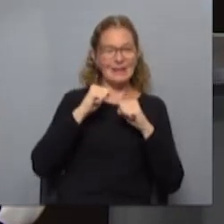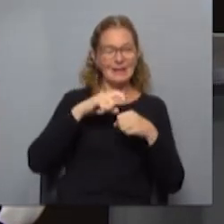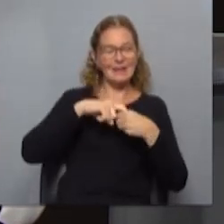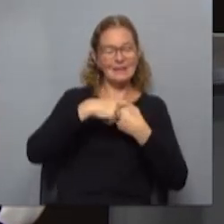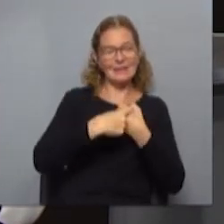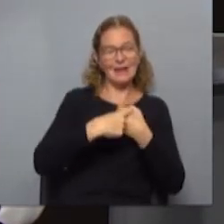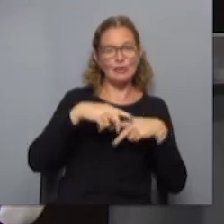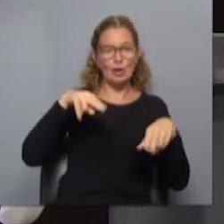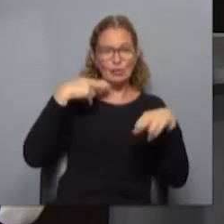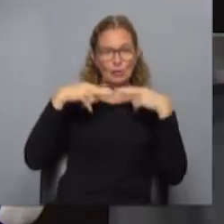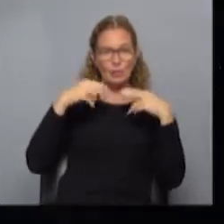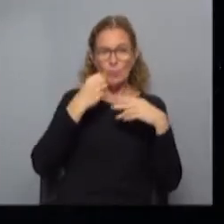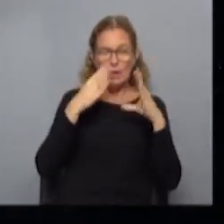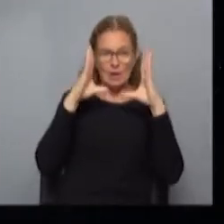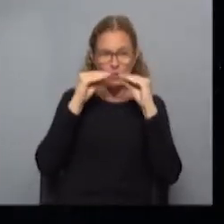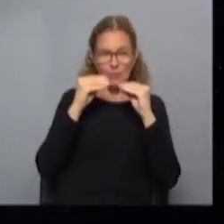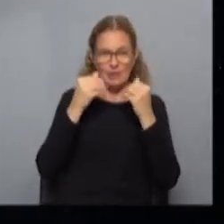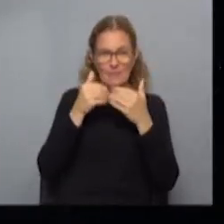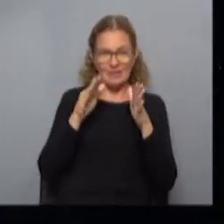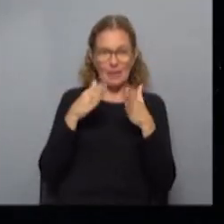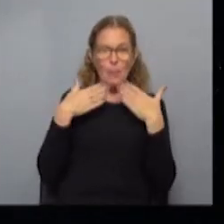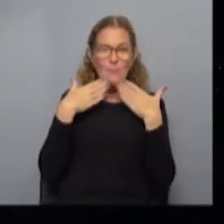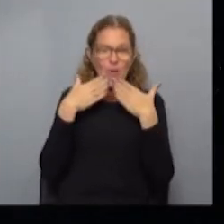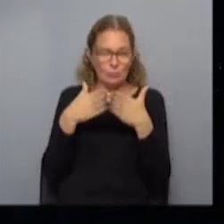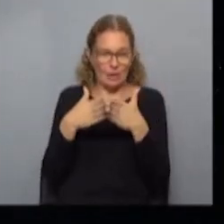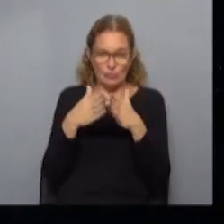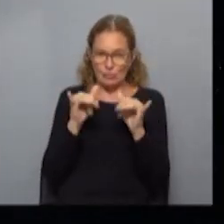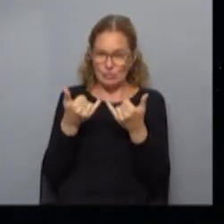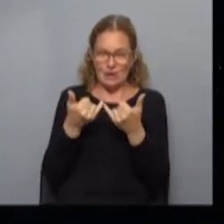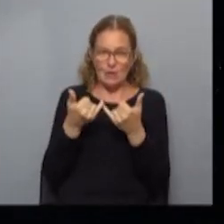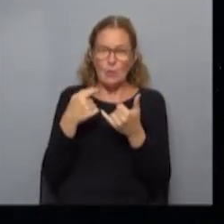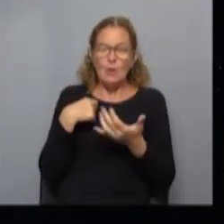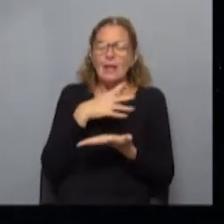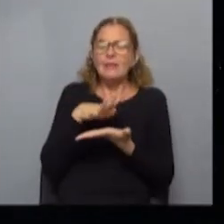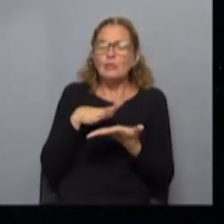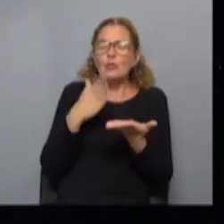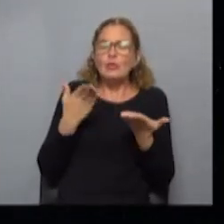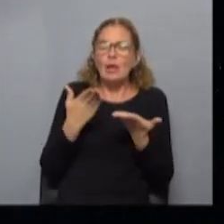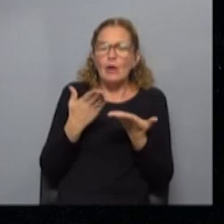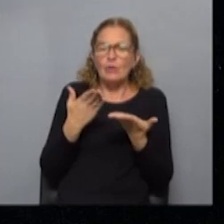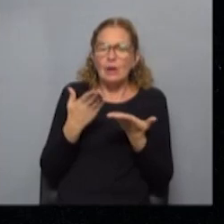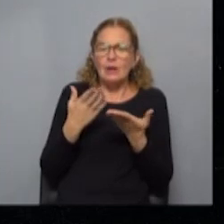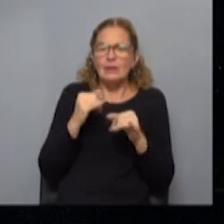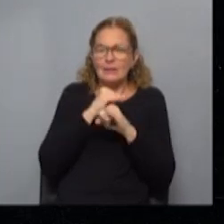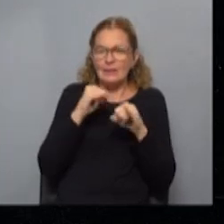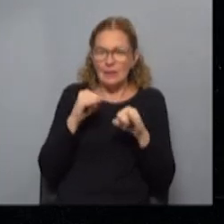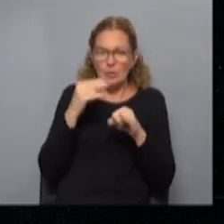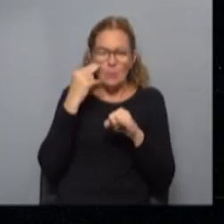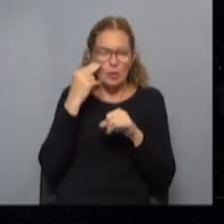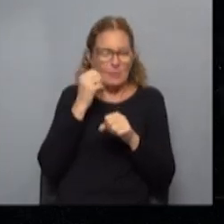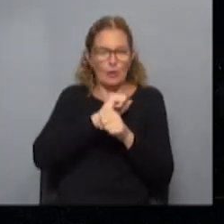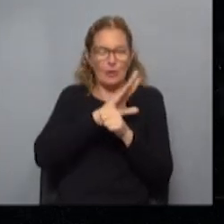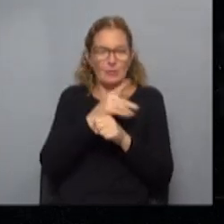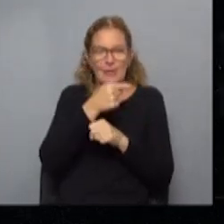Uruguay Fernanda te damos las buenas noches y ya arrancamos preguntándote cuál es el estado de situación actual se habla de que se terminó esta emergencia